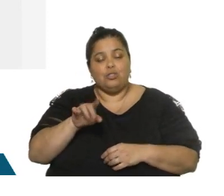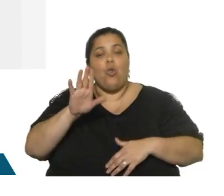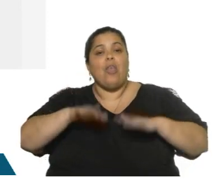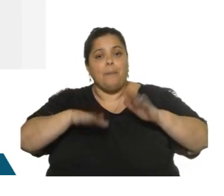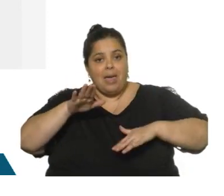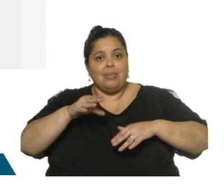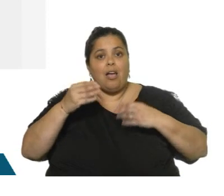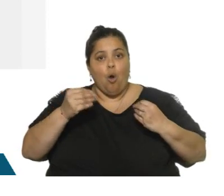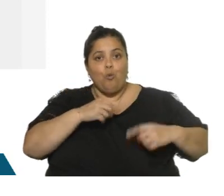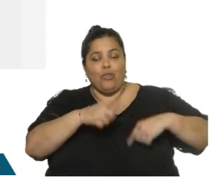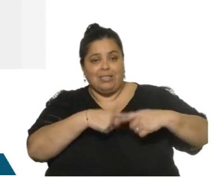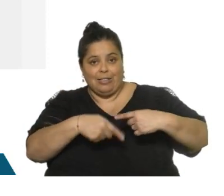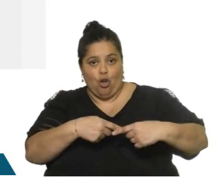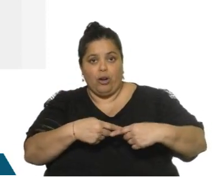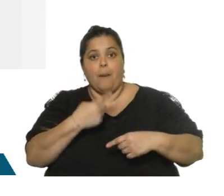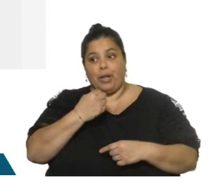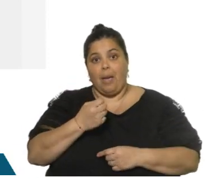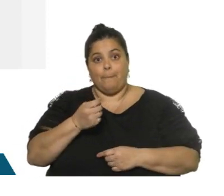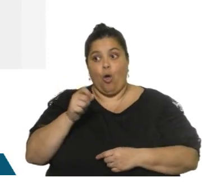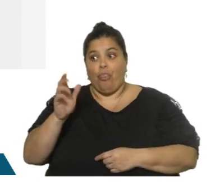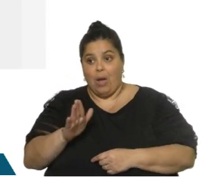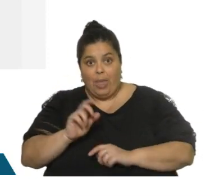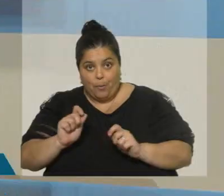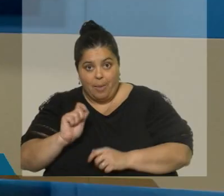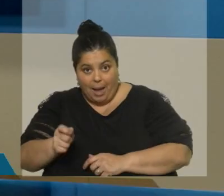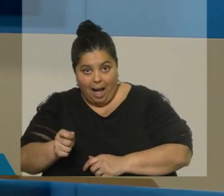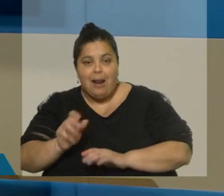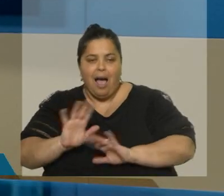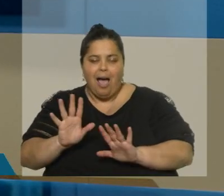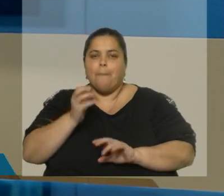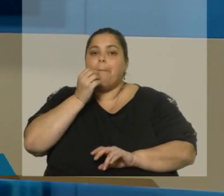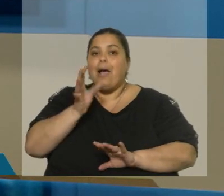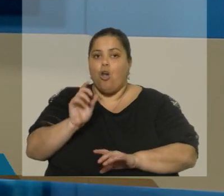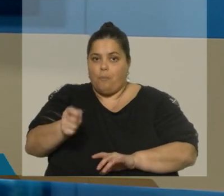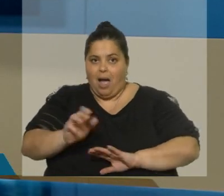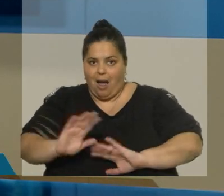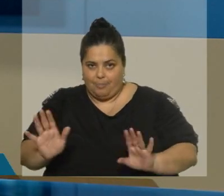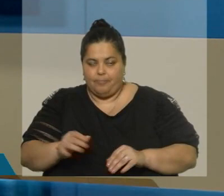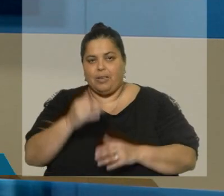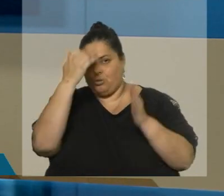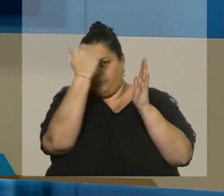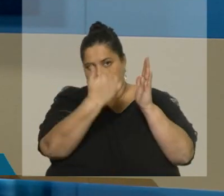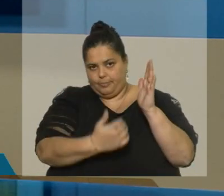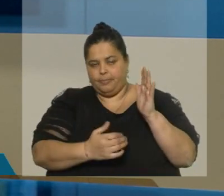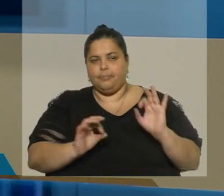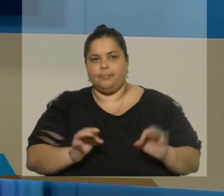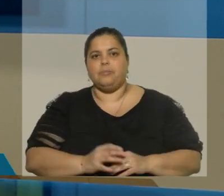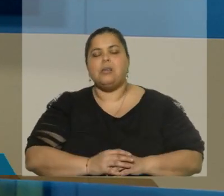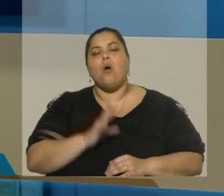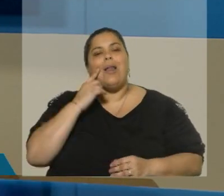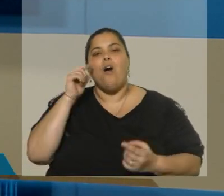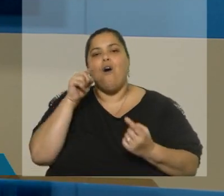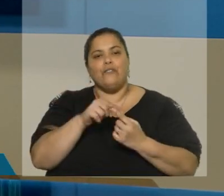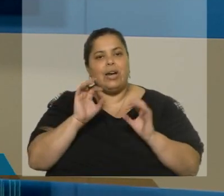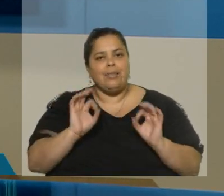sostenible a mediano plazo, es decir, deuda pagable sin mayores sobresaltos, y son esos puntos que veíamos allí. El objetivo